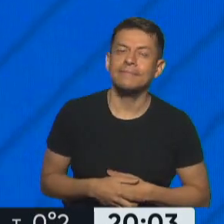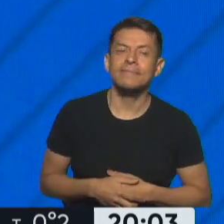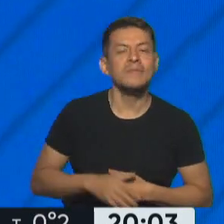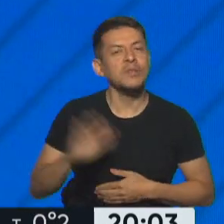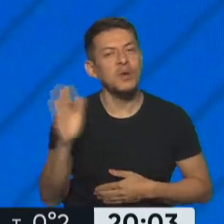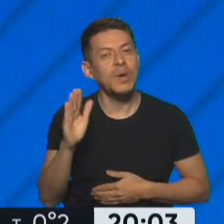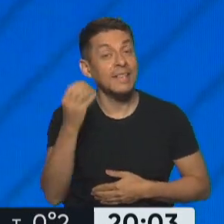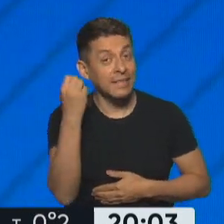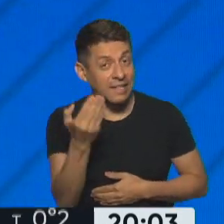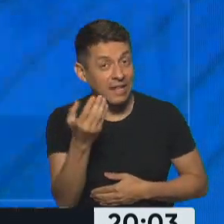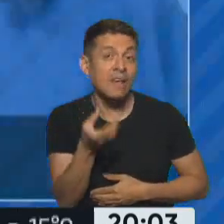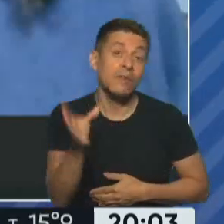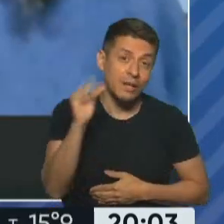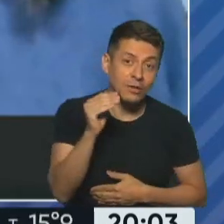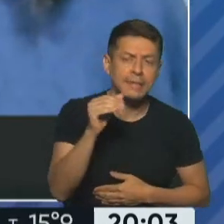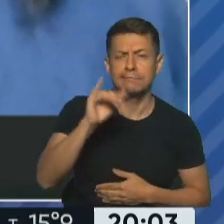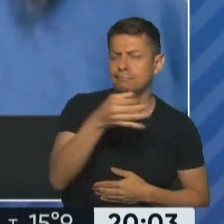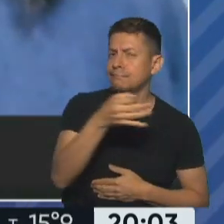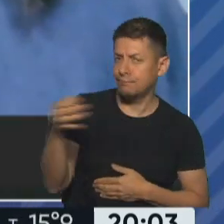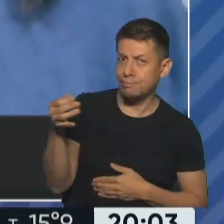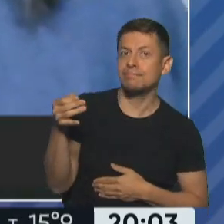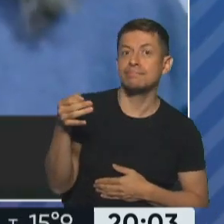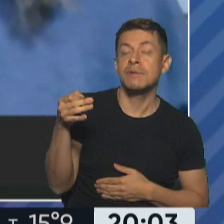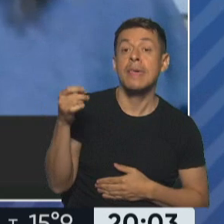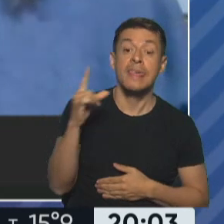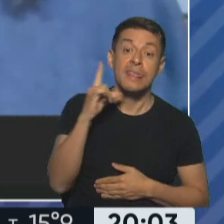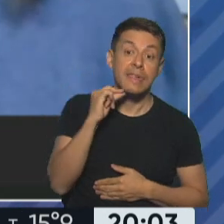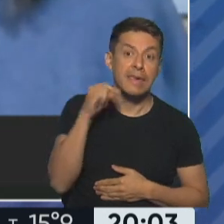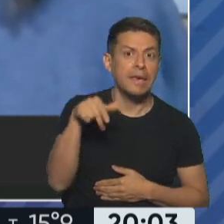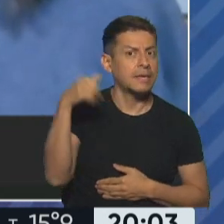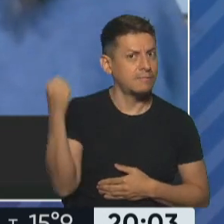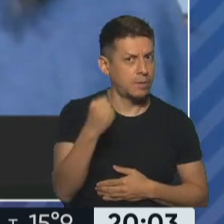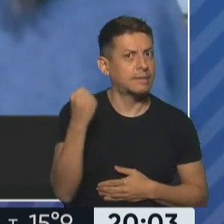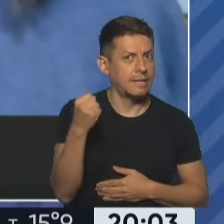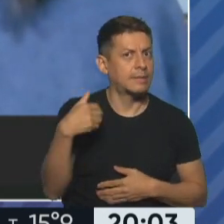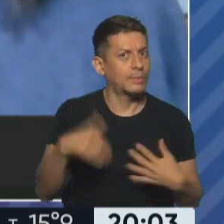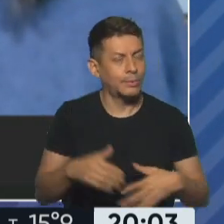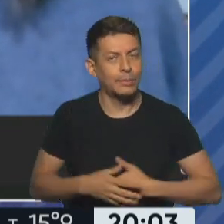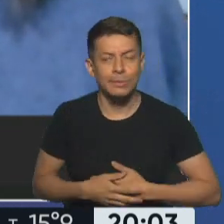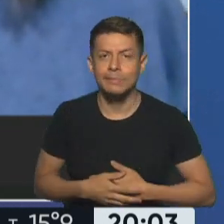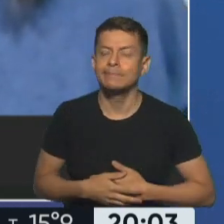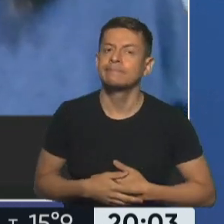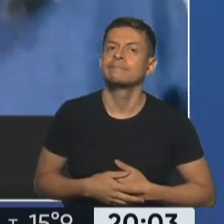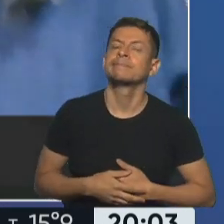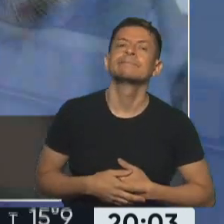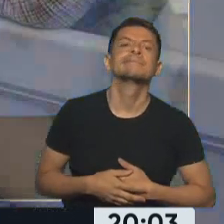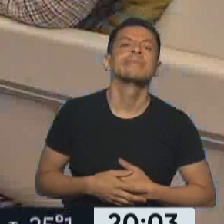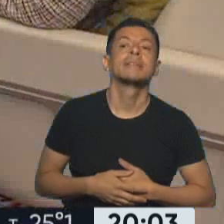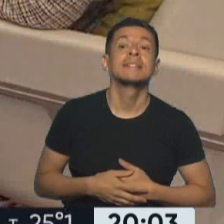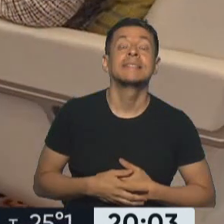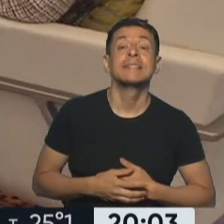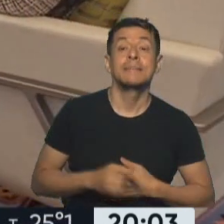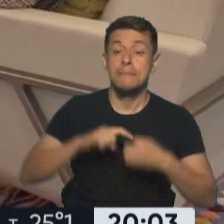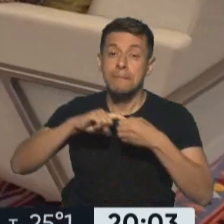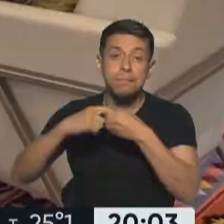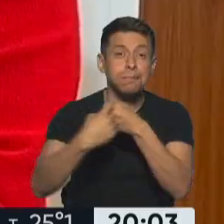Hola Gaby, ¿cómo estás? Buenas noches. Bueno, exactamente un día muy importante para los 190 países